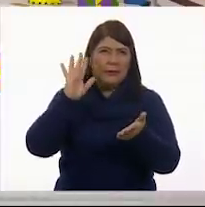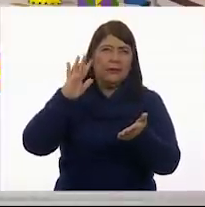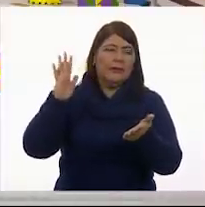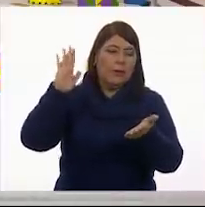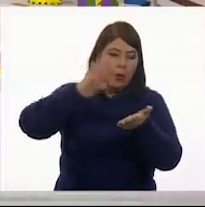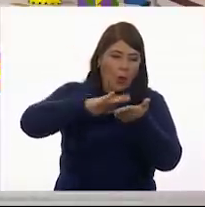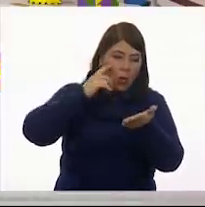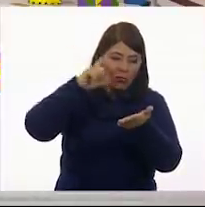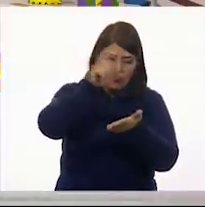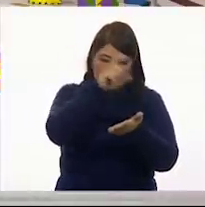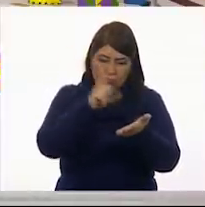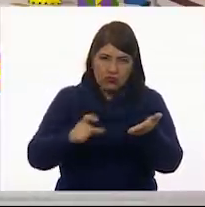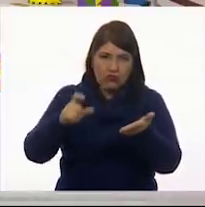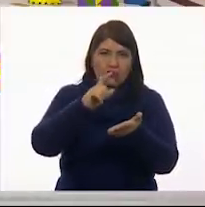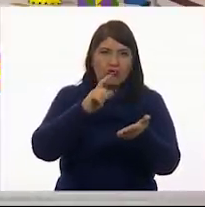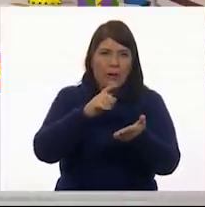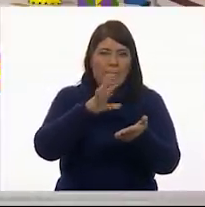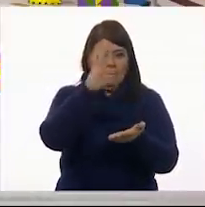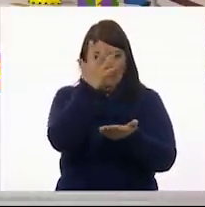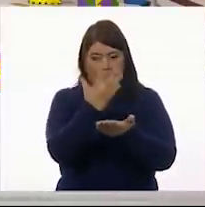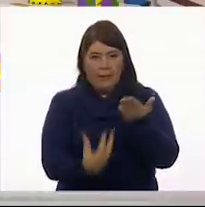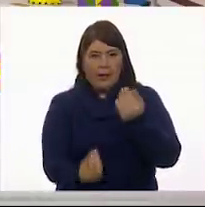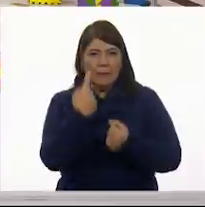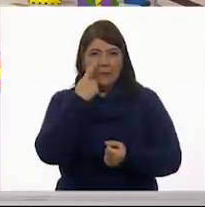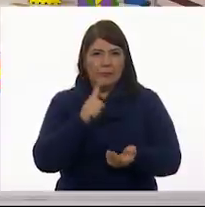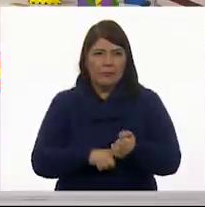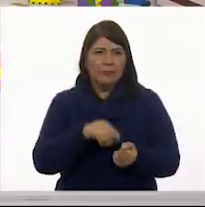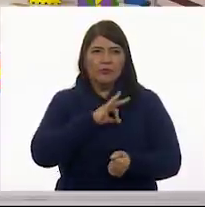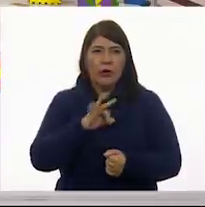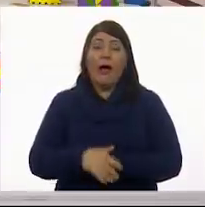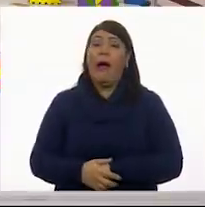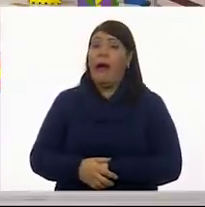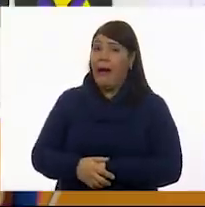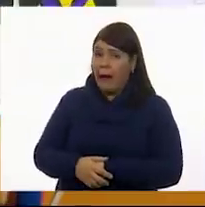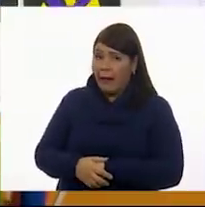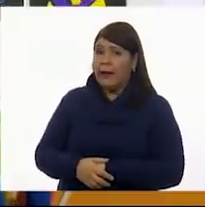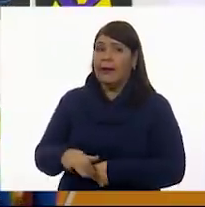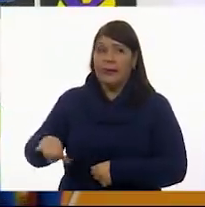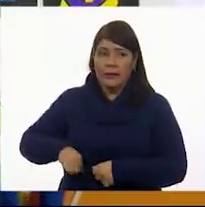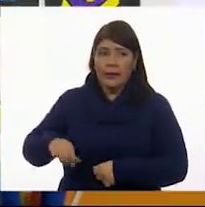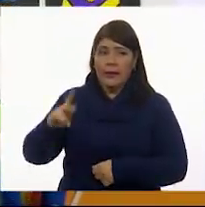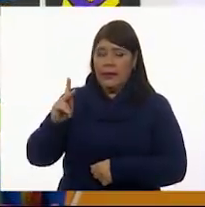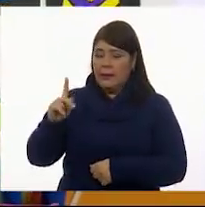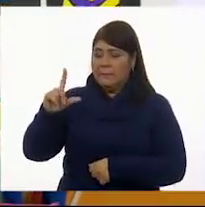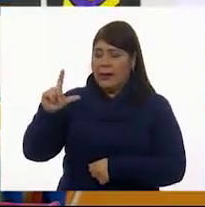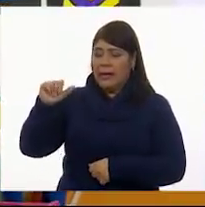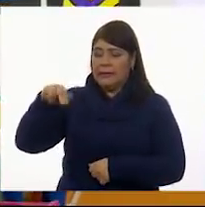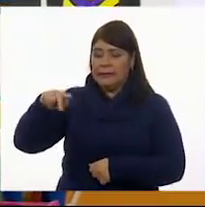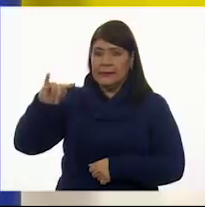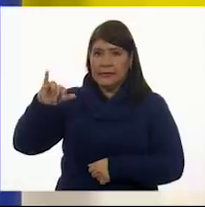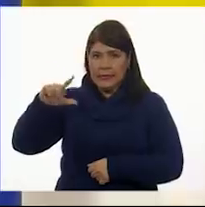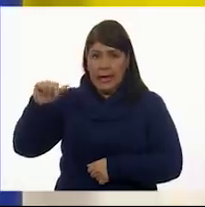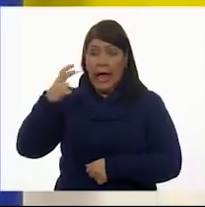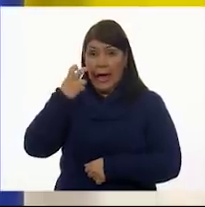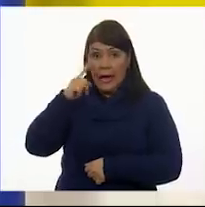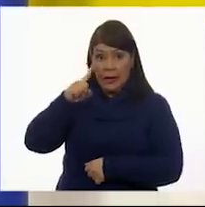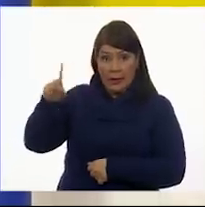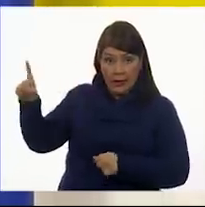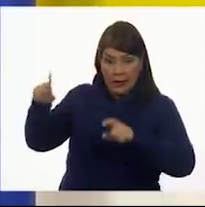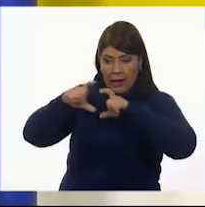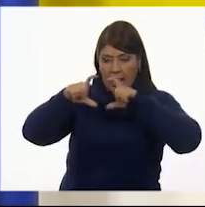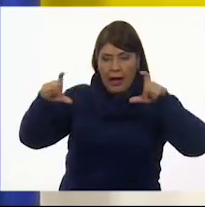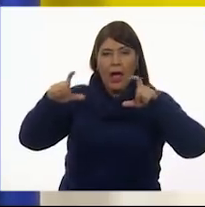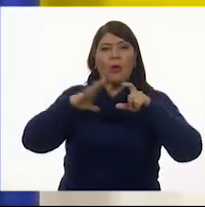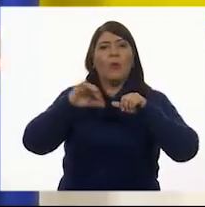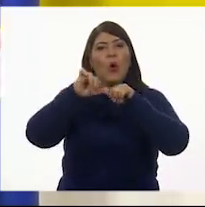Ah, interesante. ¿Con qué plantillas? Así es. Por lo tanto, el stencil es una técnica de arte